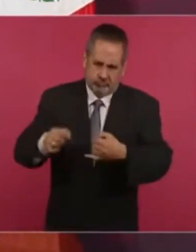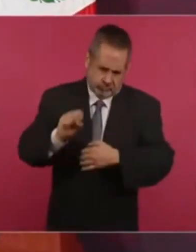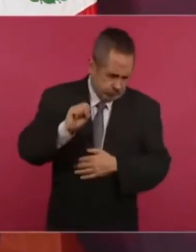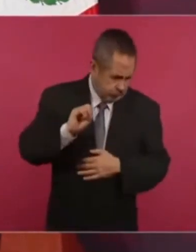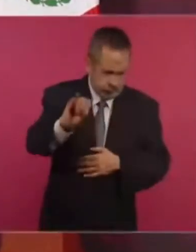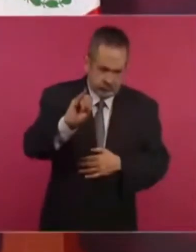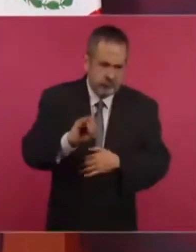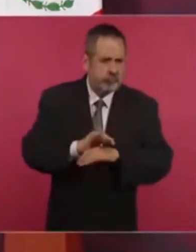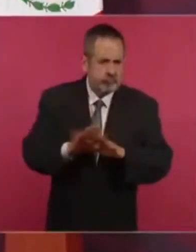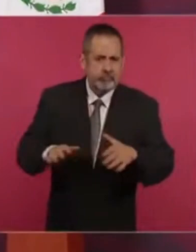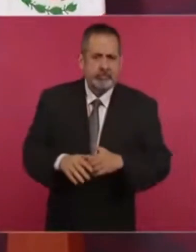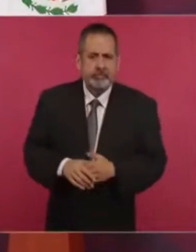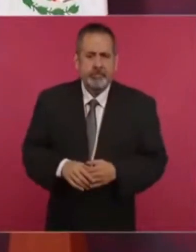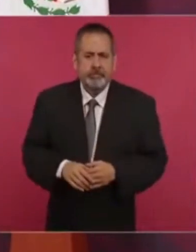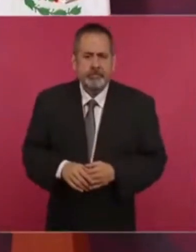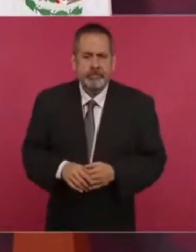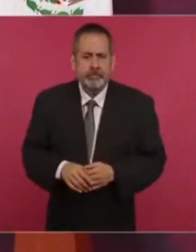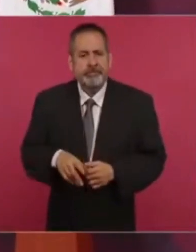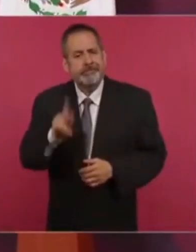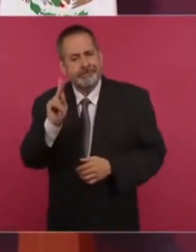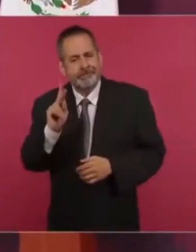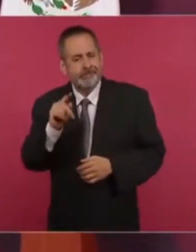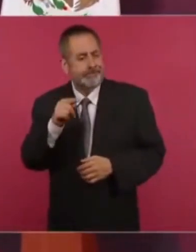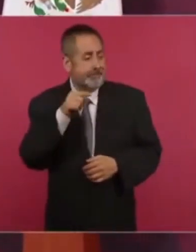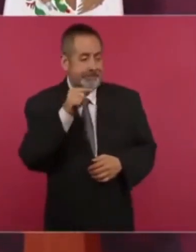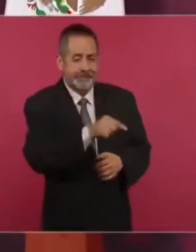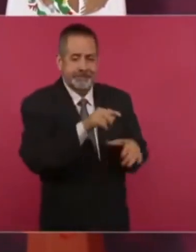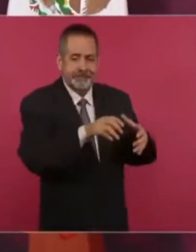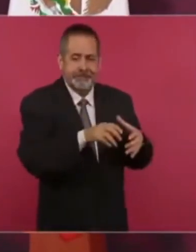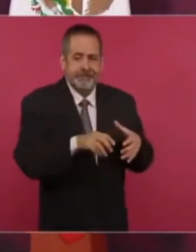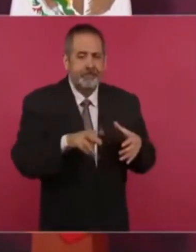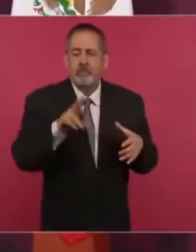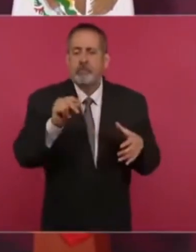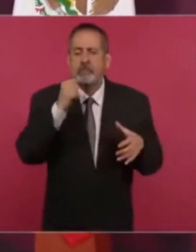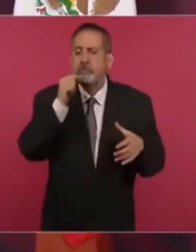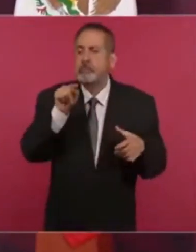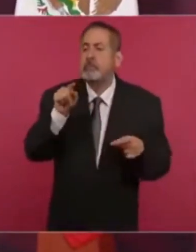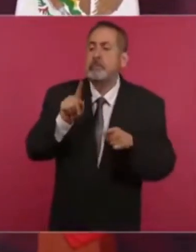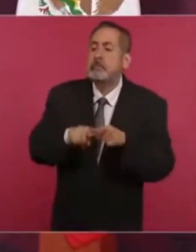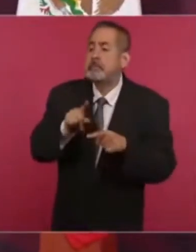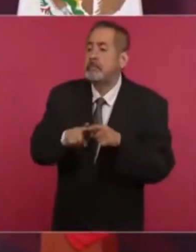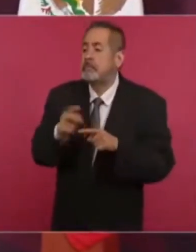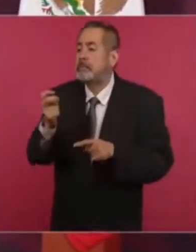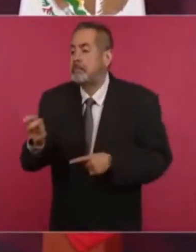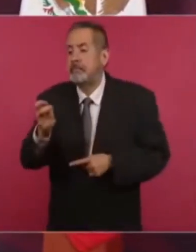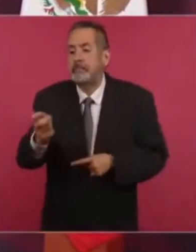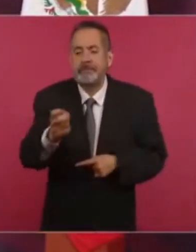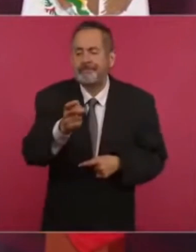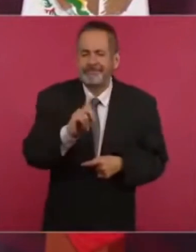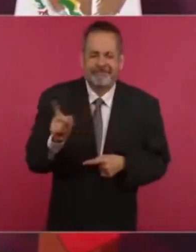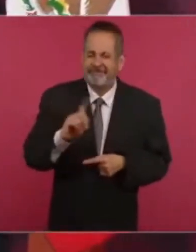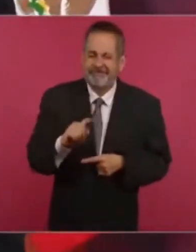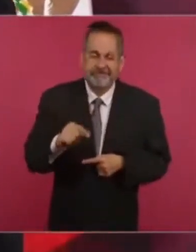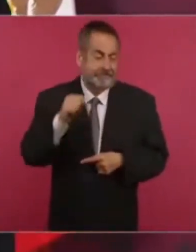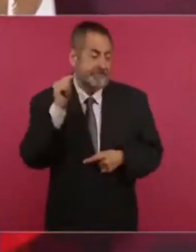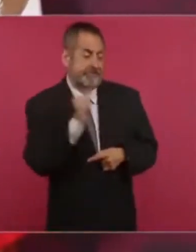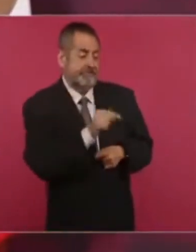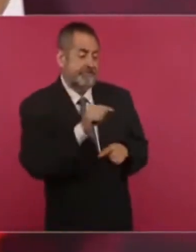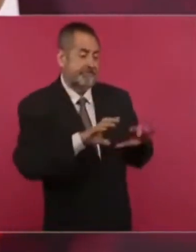Pero acá no era eso. Aquí lo que buscan, o porque está metido